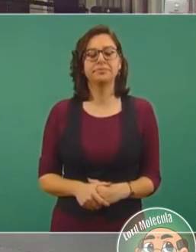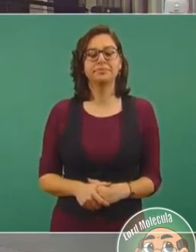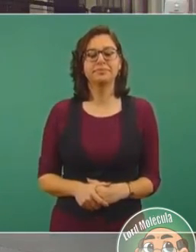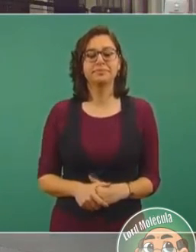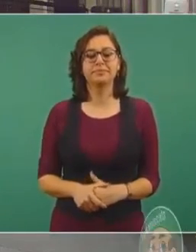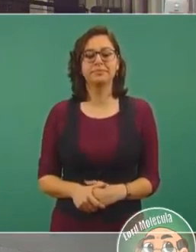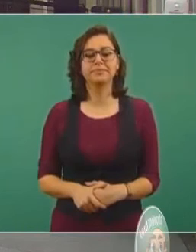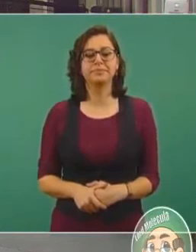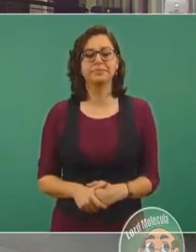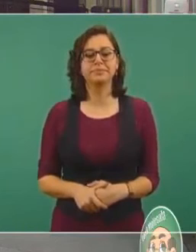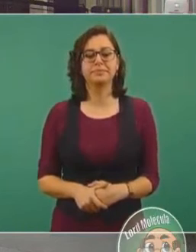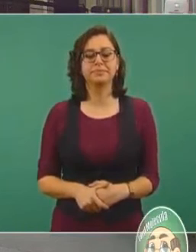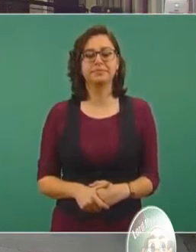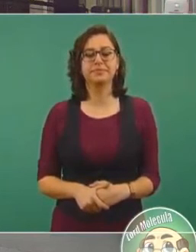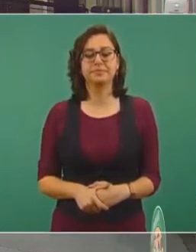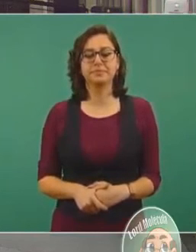No,